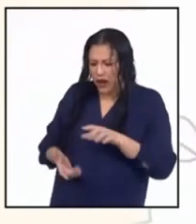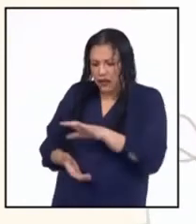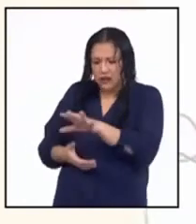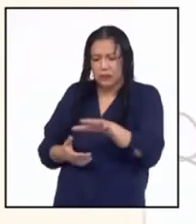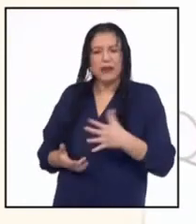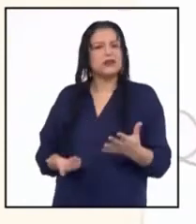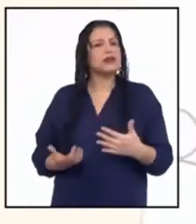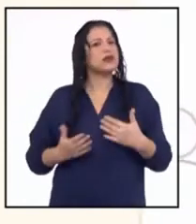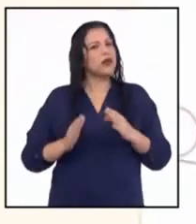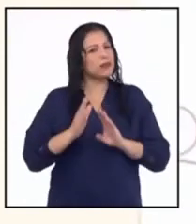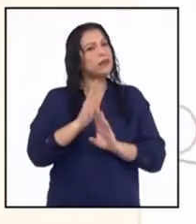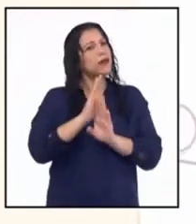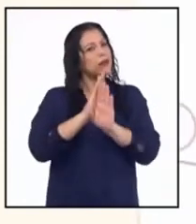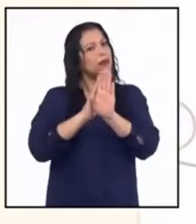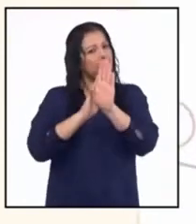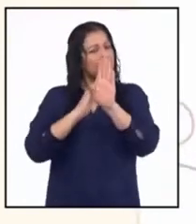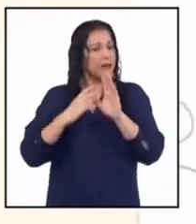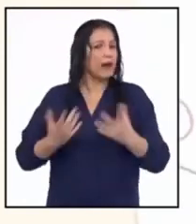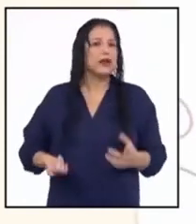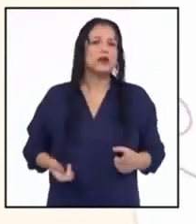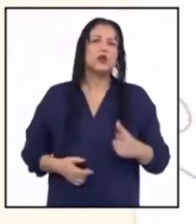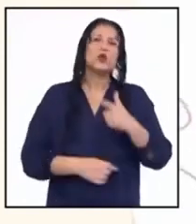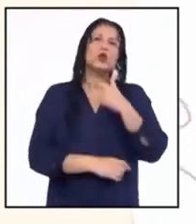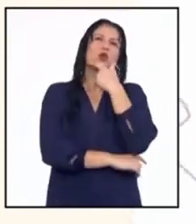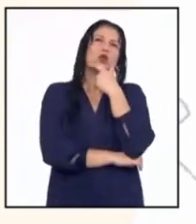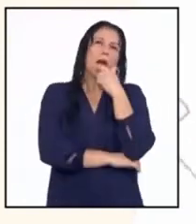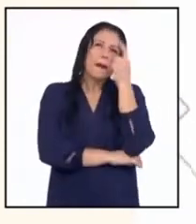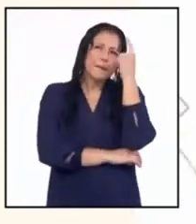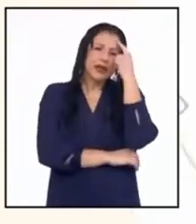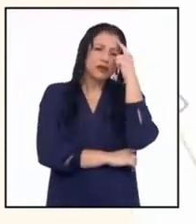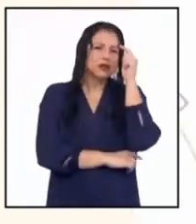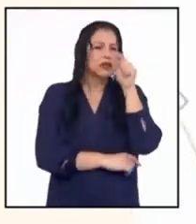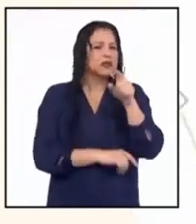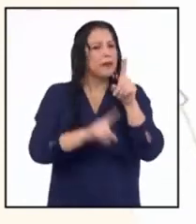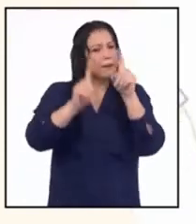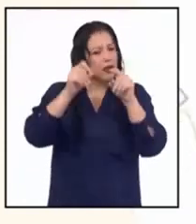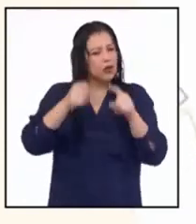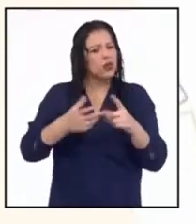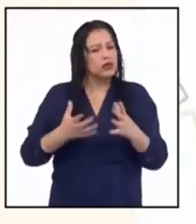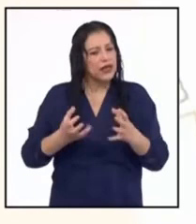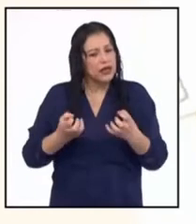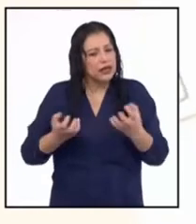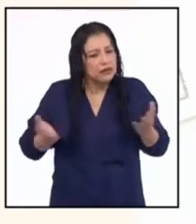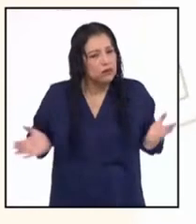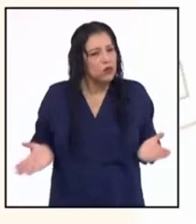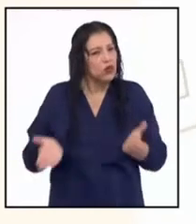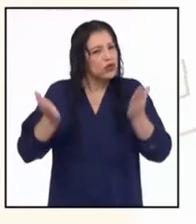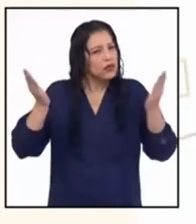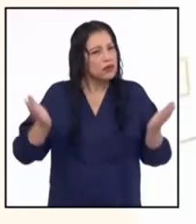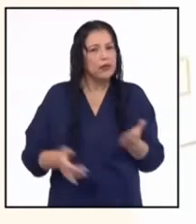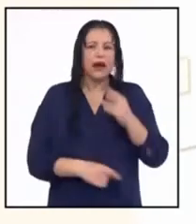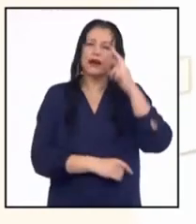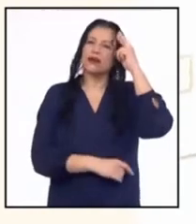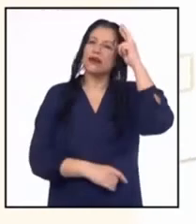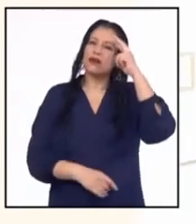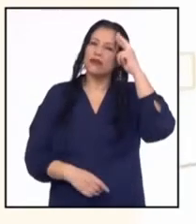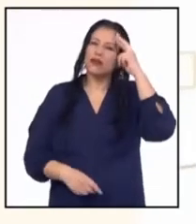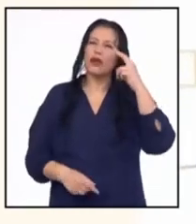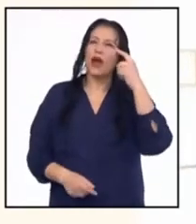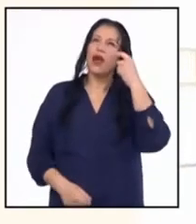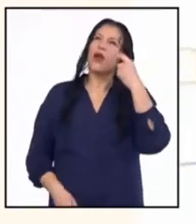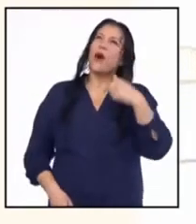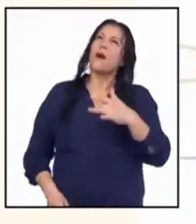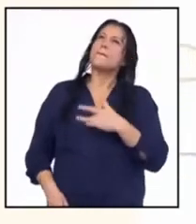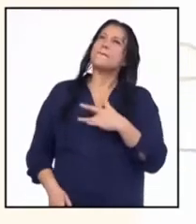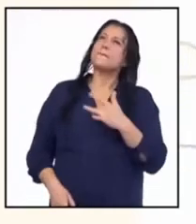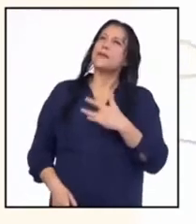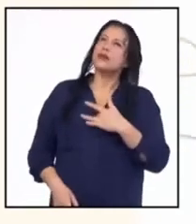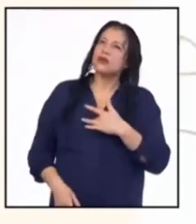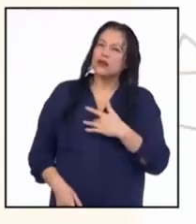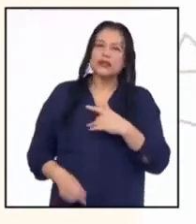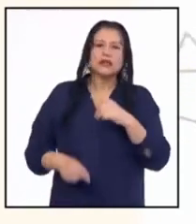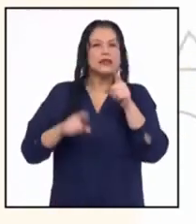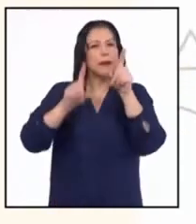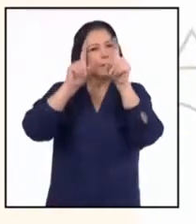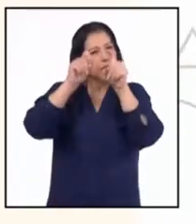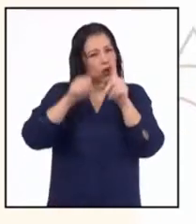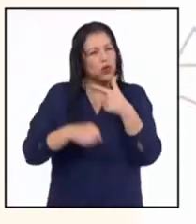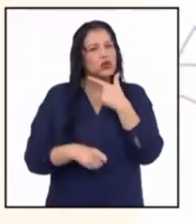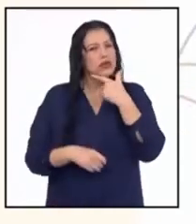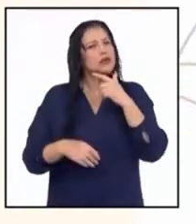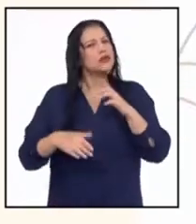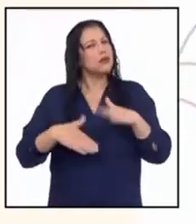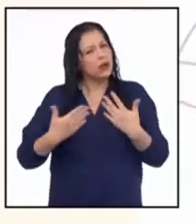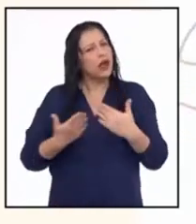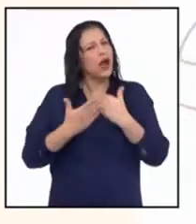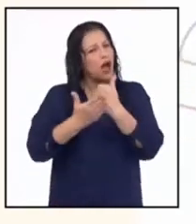Se nota que esta pregunta busca motivar y hacernos reflexionar. Siento que estas preguntas nos ayudarán mucho para